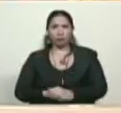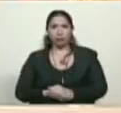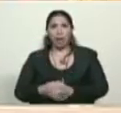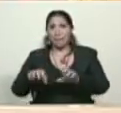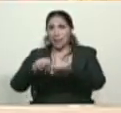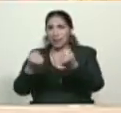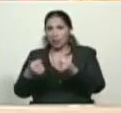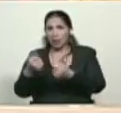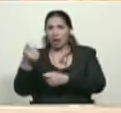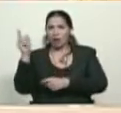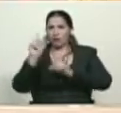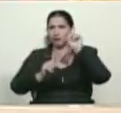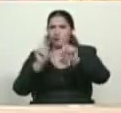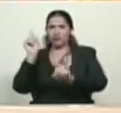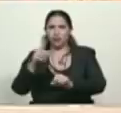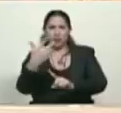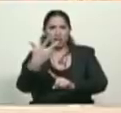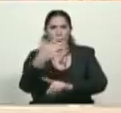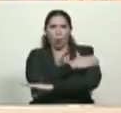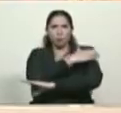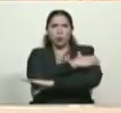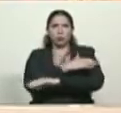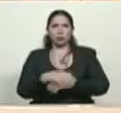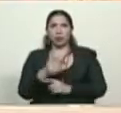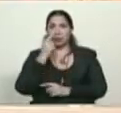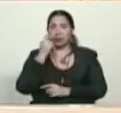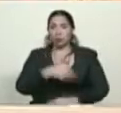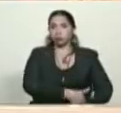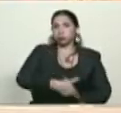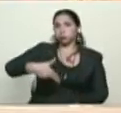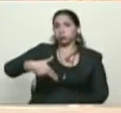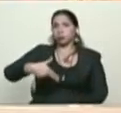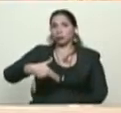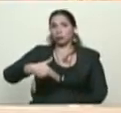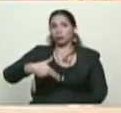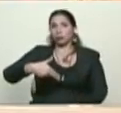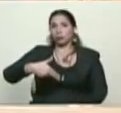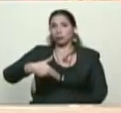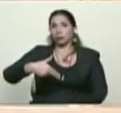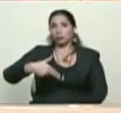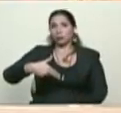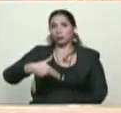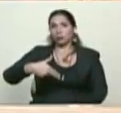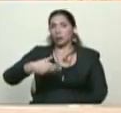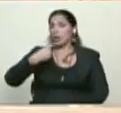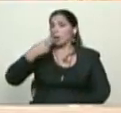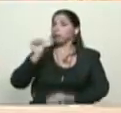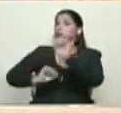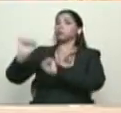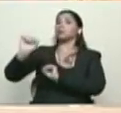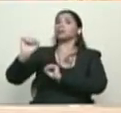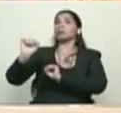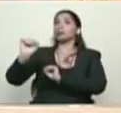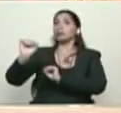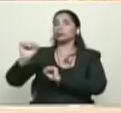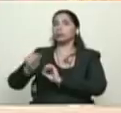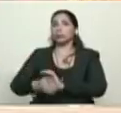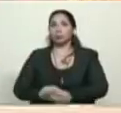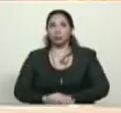y le llegaron tres asaltantes de la oposición. Y el señor portugués sacó una pistola y, en legítima defensa, reaccionó.